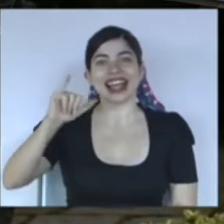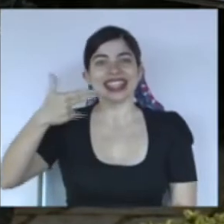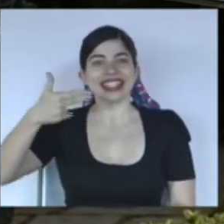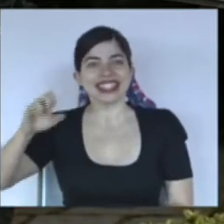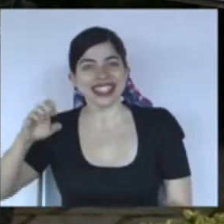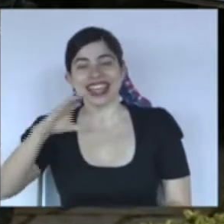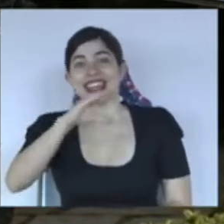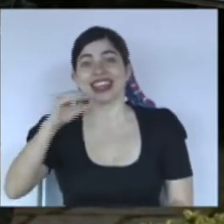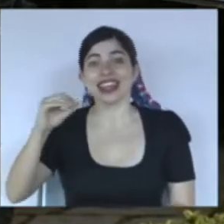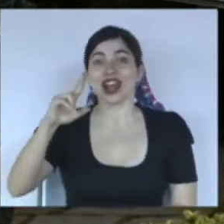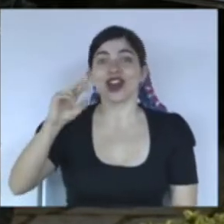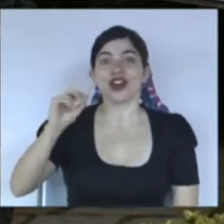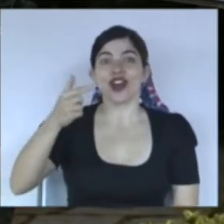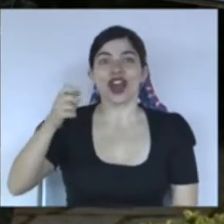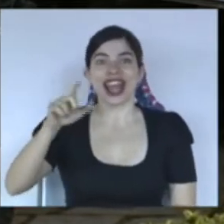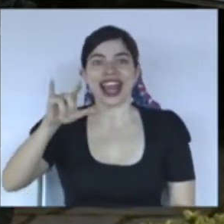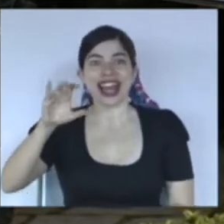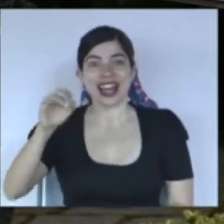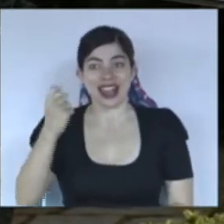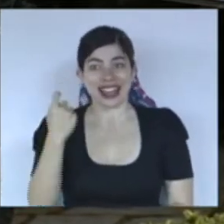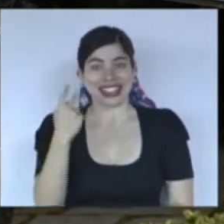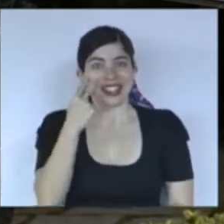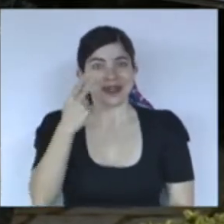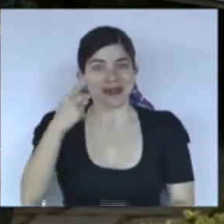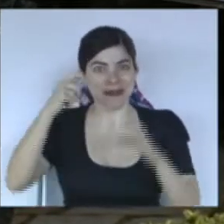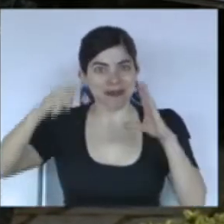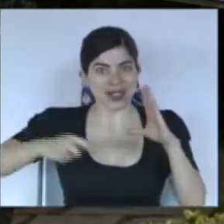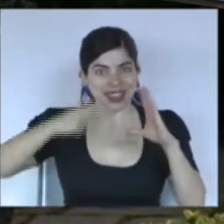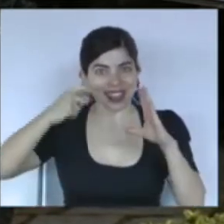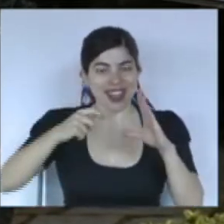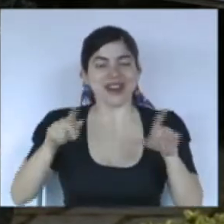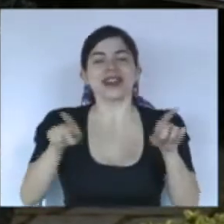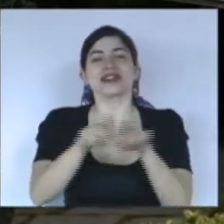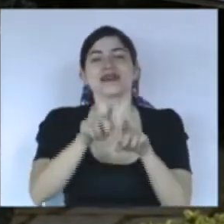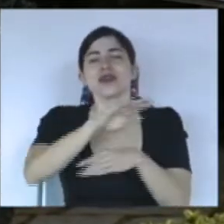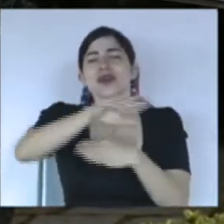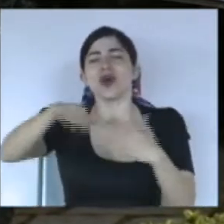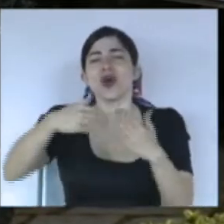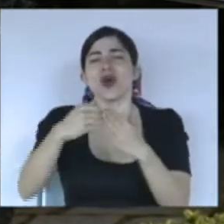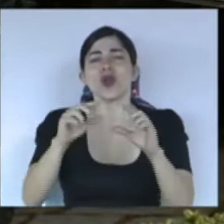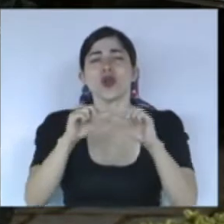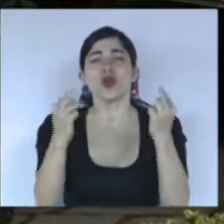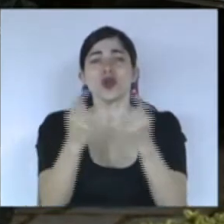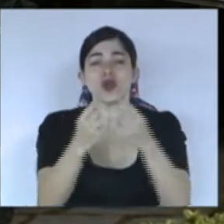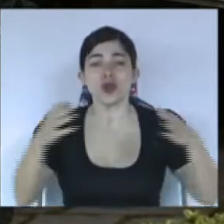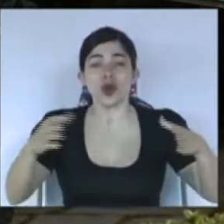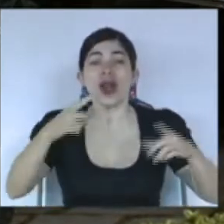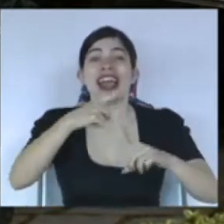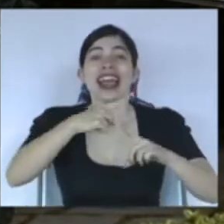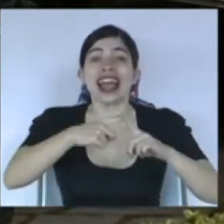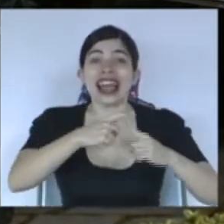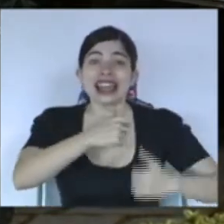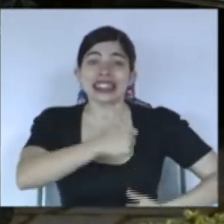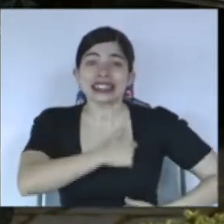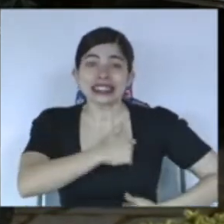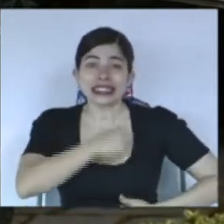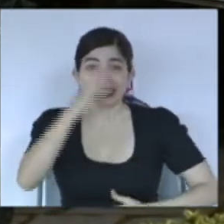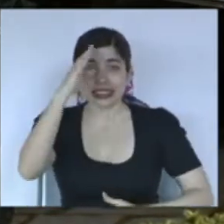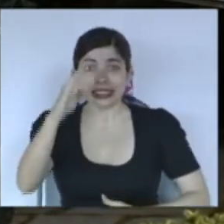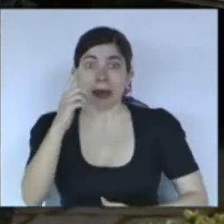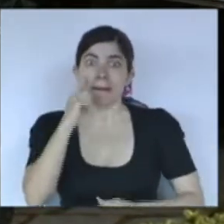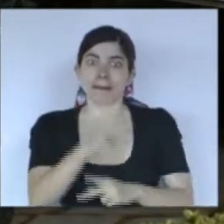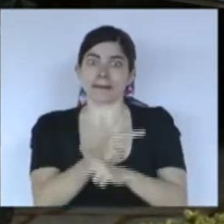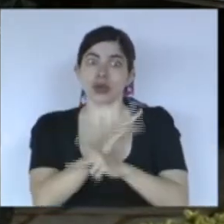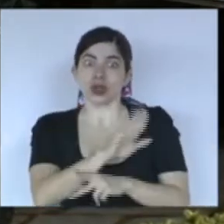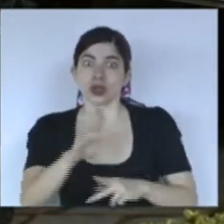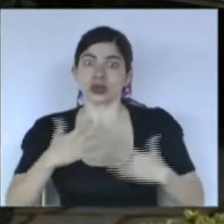quienes pudimos observar en este video, y por supuesto a todo el grupo de excombatientes, quienes para salvaguardar su salud,